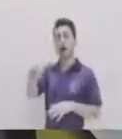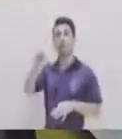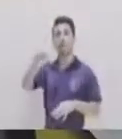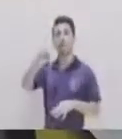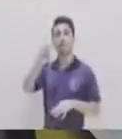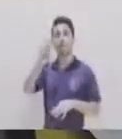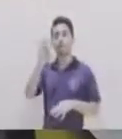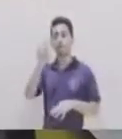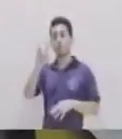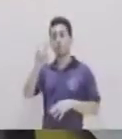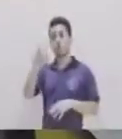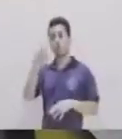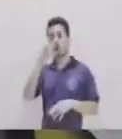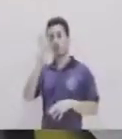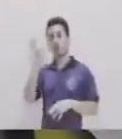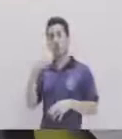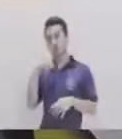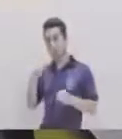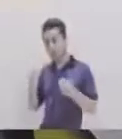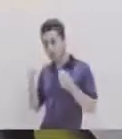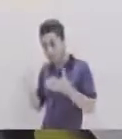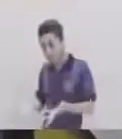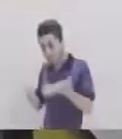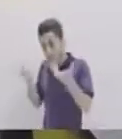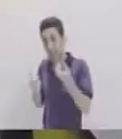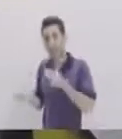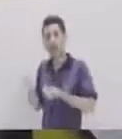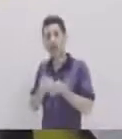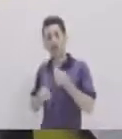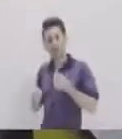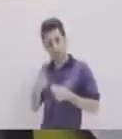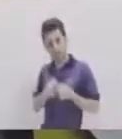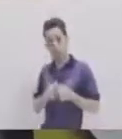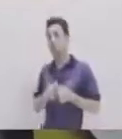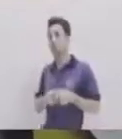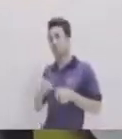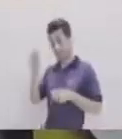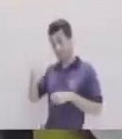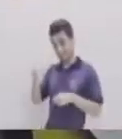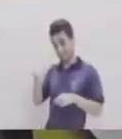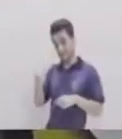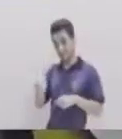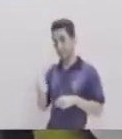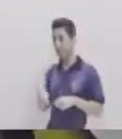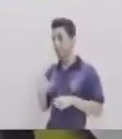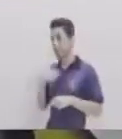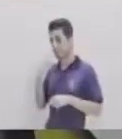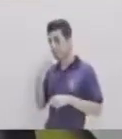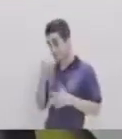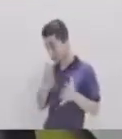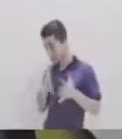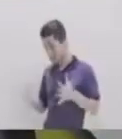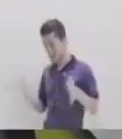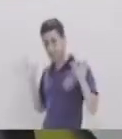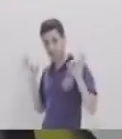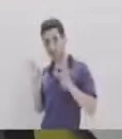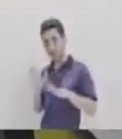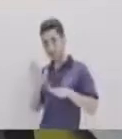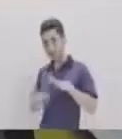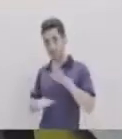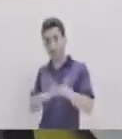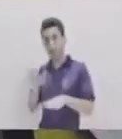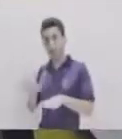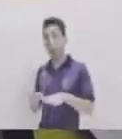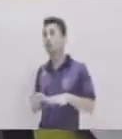Un producto idóneo Que nos permita Iniciar un negocio En esta etapa Si ya hemos recorrido Esos